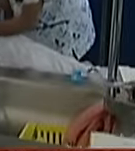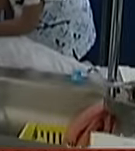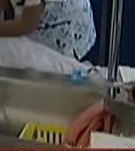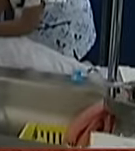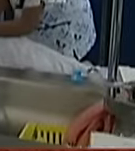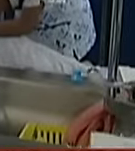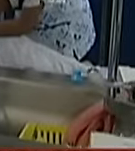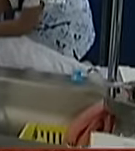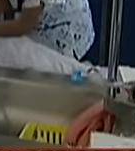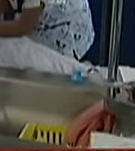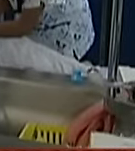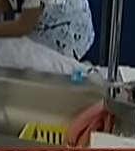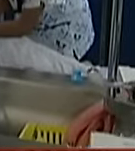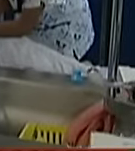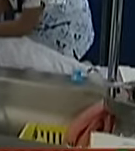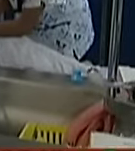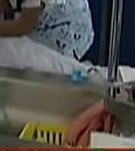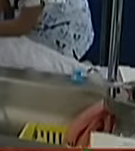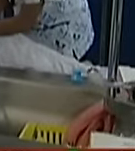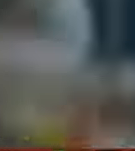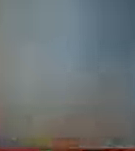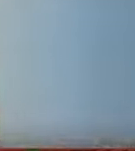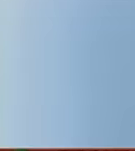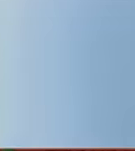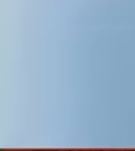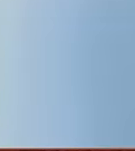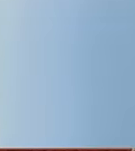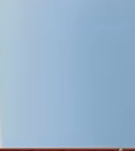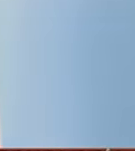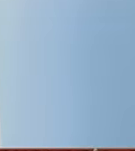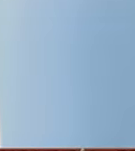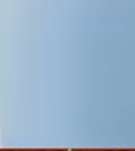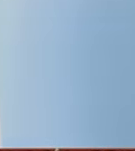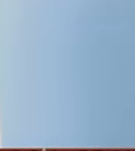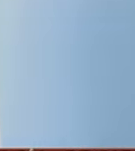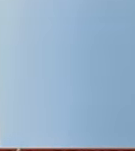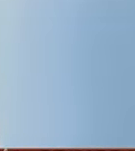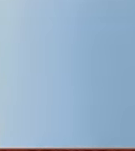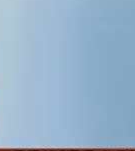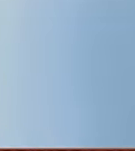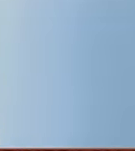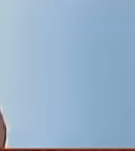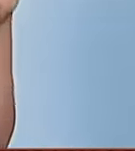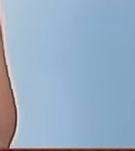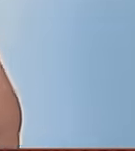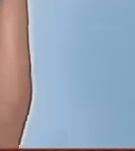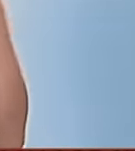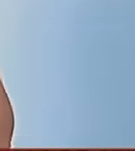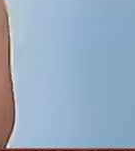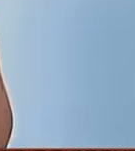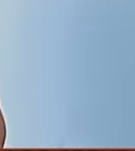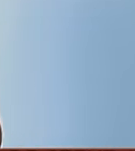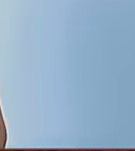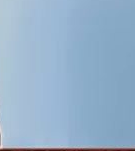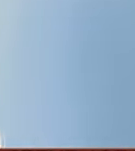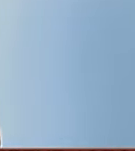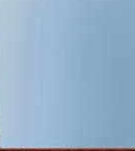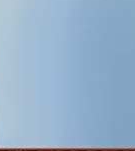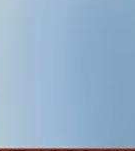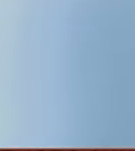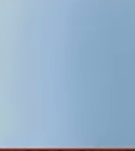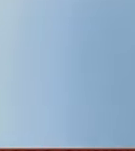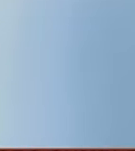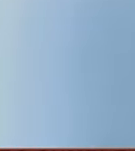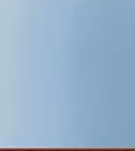técnica de limpieza en las encías del bebé tiene que abrir grande la boca tiene que tallarse abrir